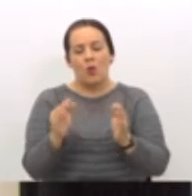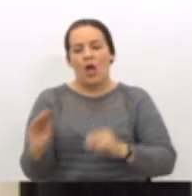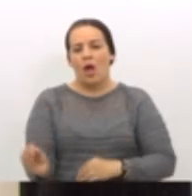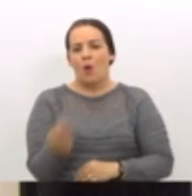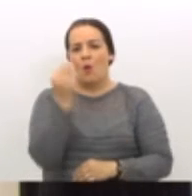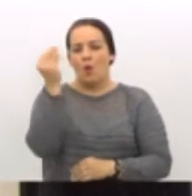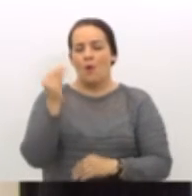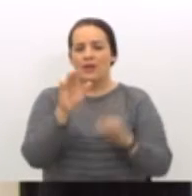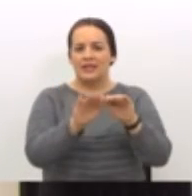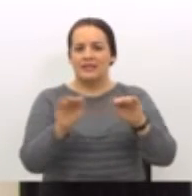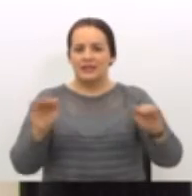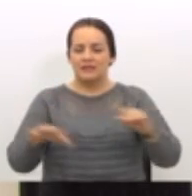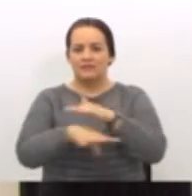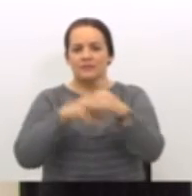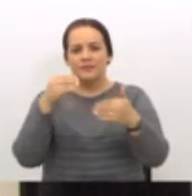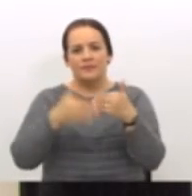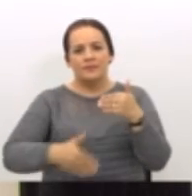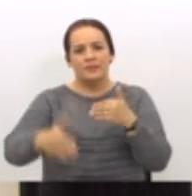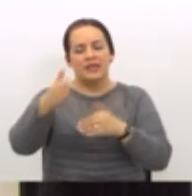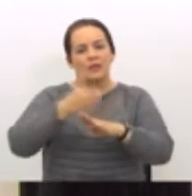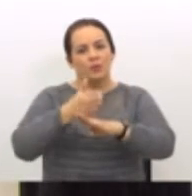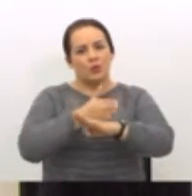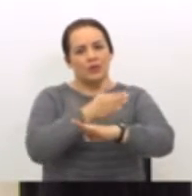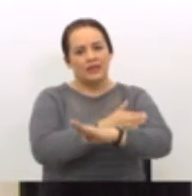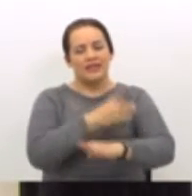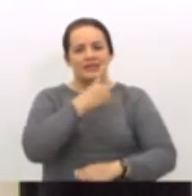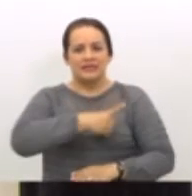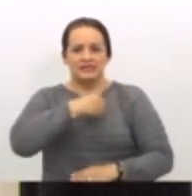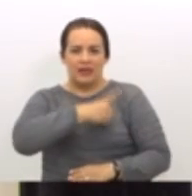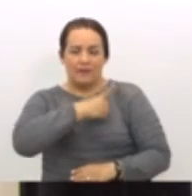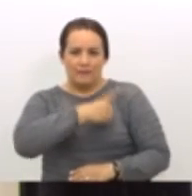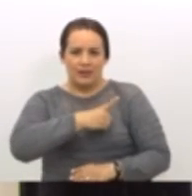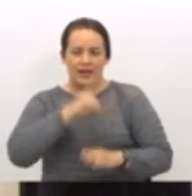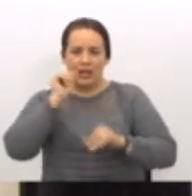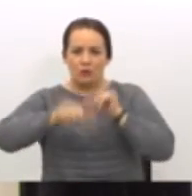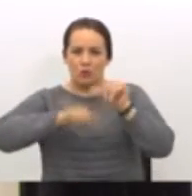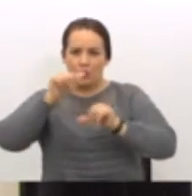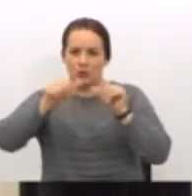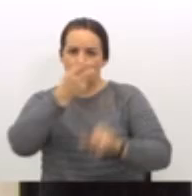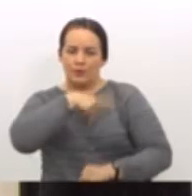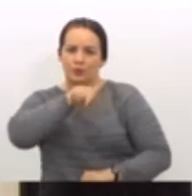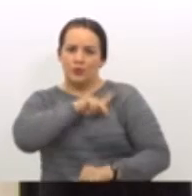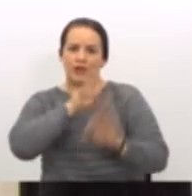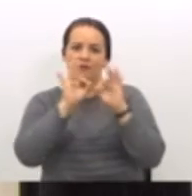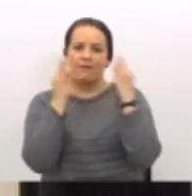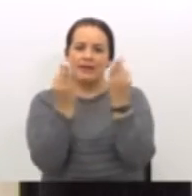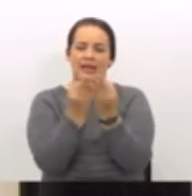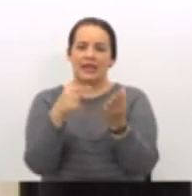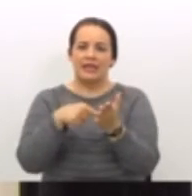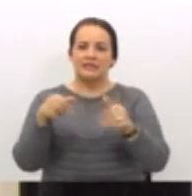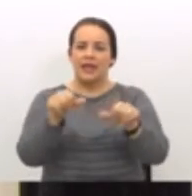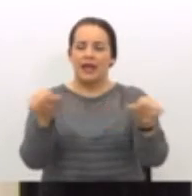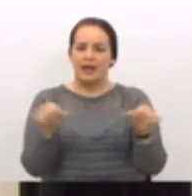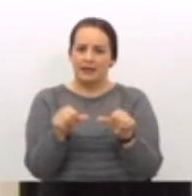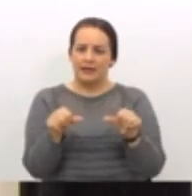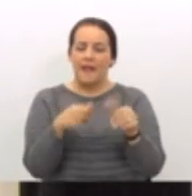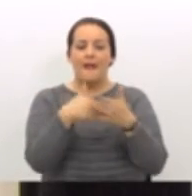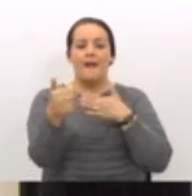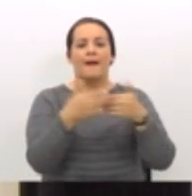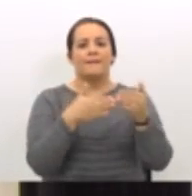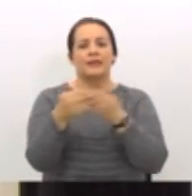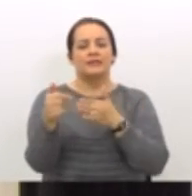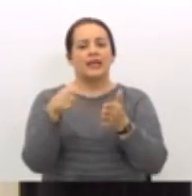adelante y progresar con disciplina, esfuerzo personal y familiar en esta área. A pesar de esa